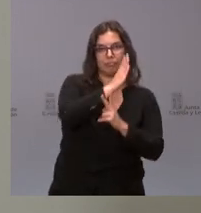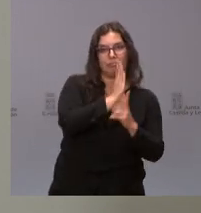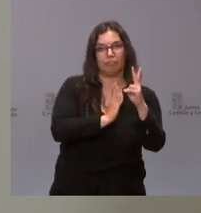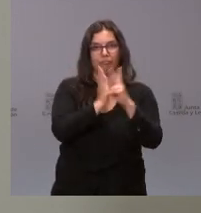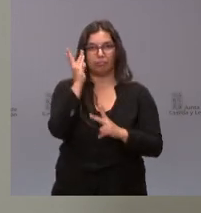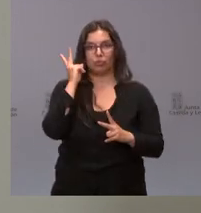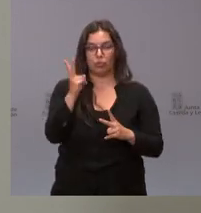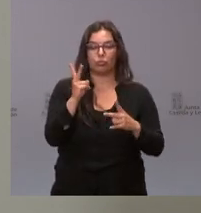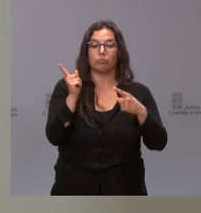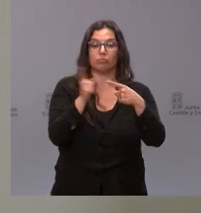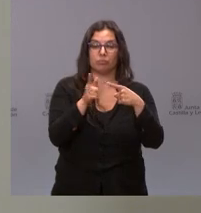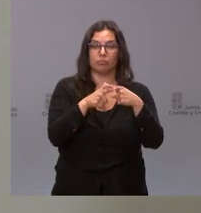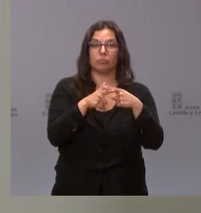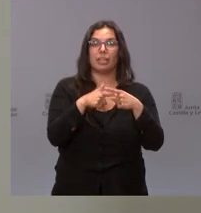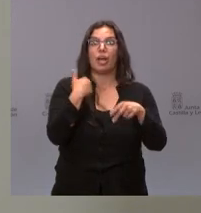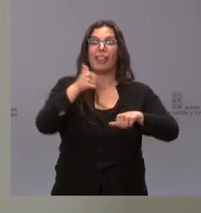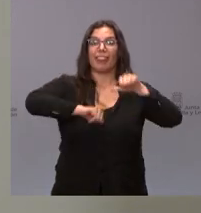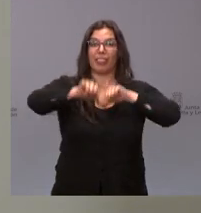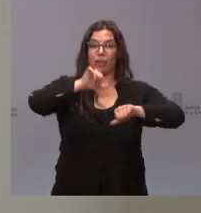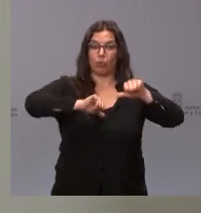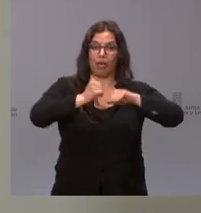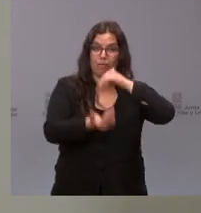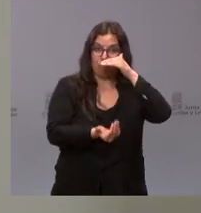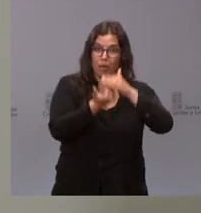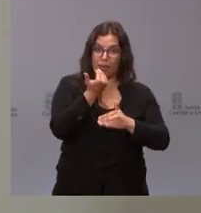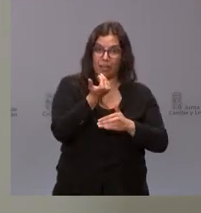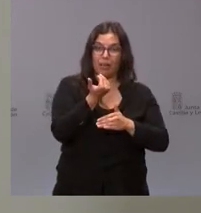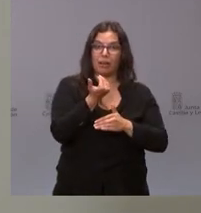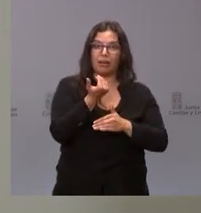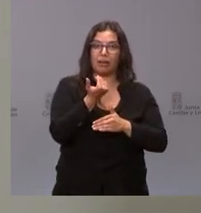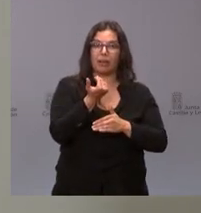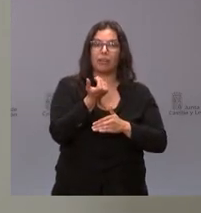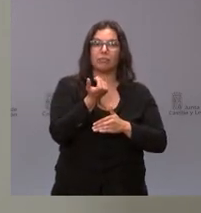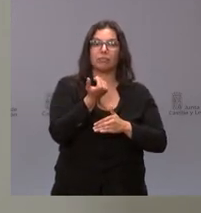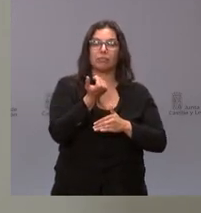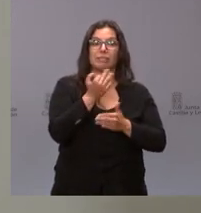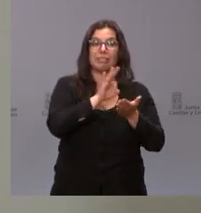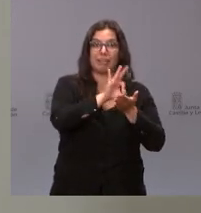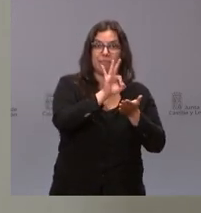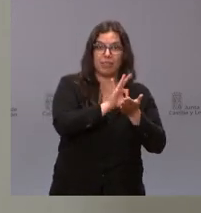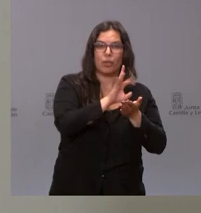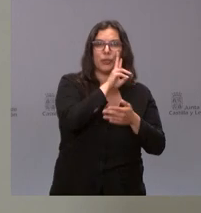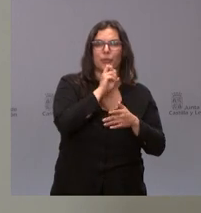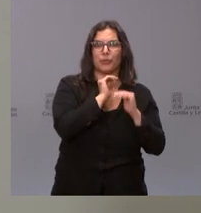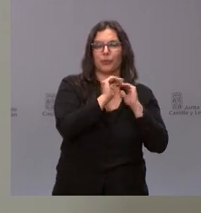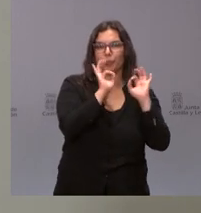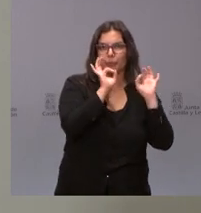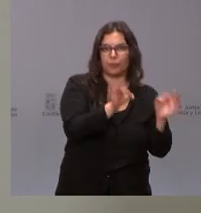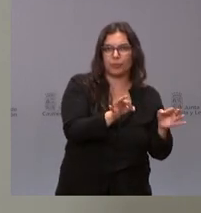número de actividades producidas por parte de los servicios de tal forma que